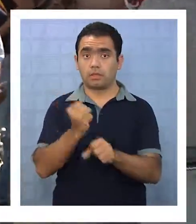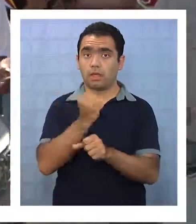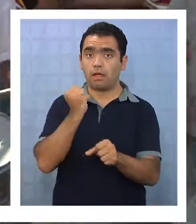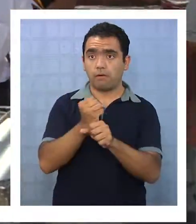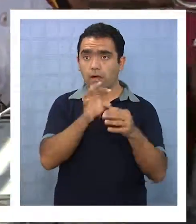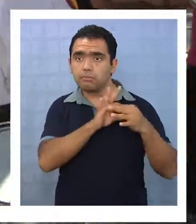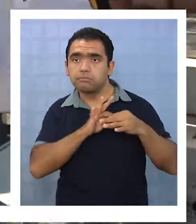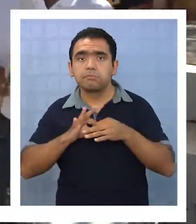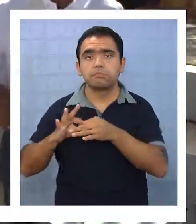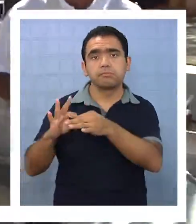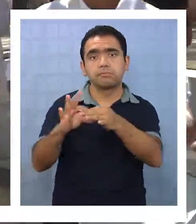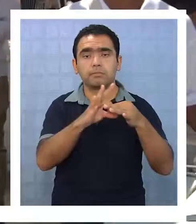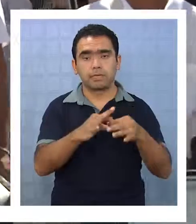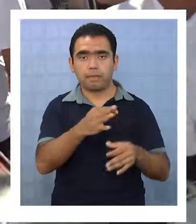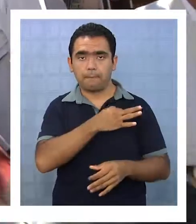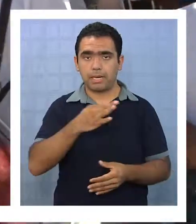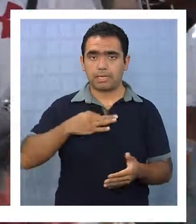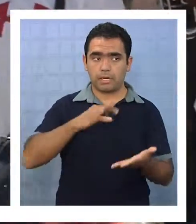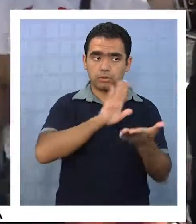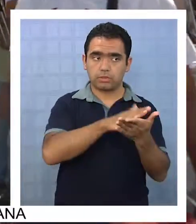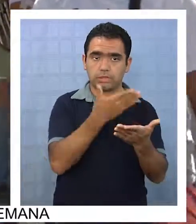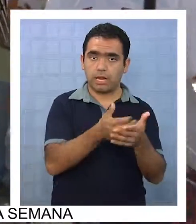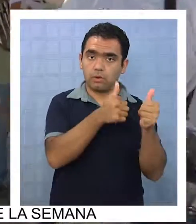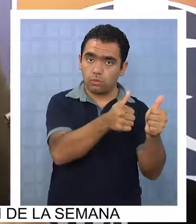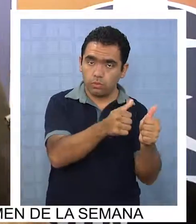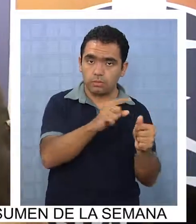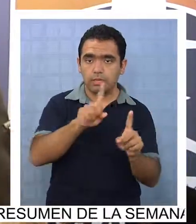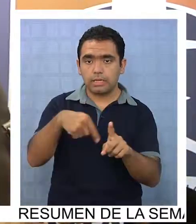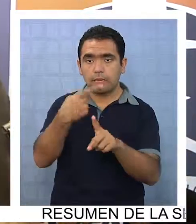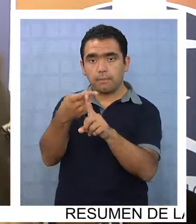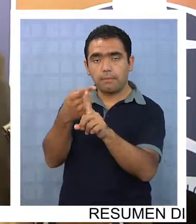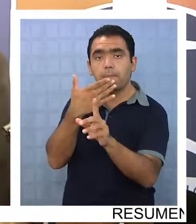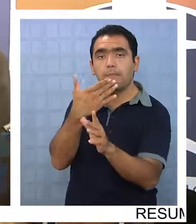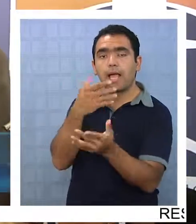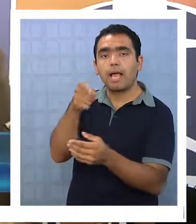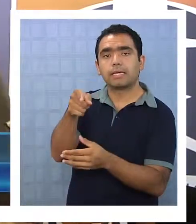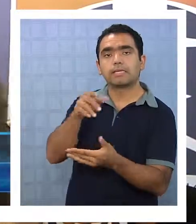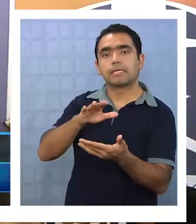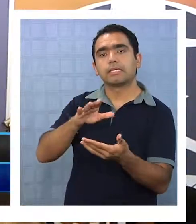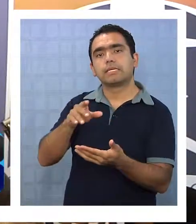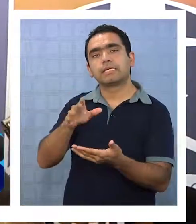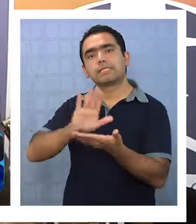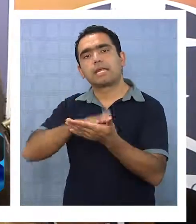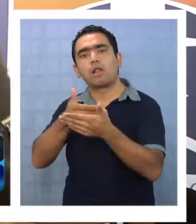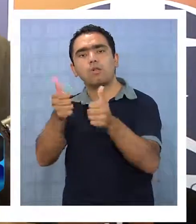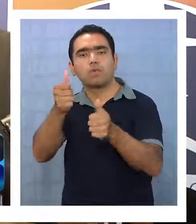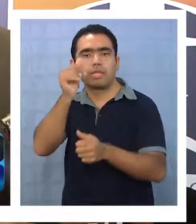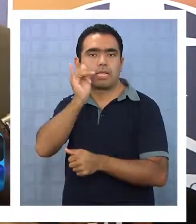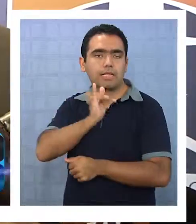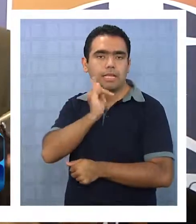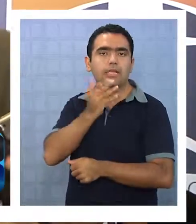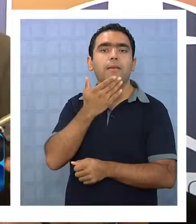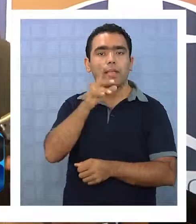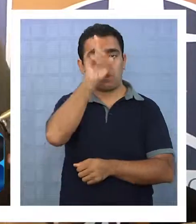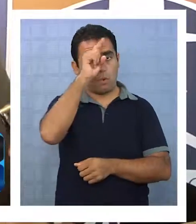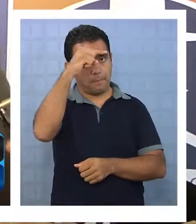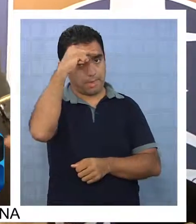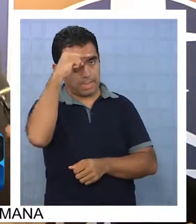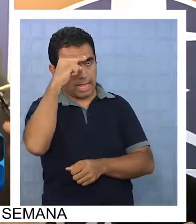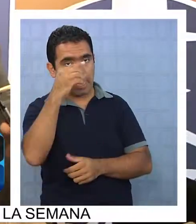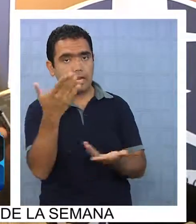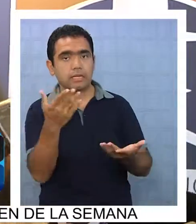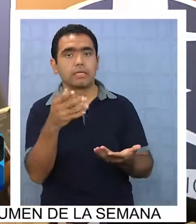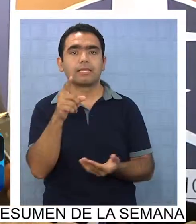realizando entre el Ministerio de Salud, el Servicio de Salud de Guique, el director del hospital, el SAMU,